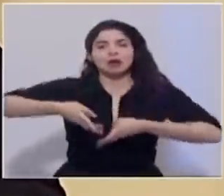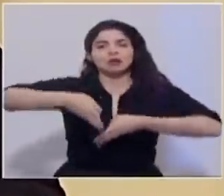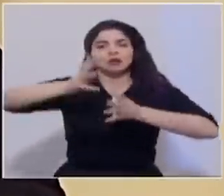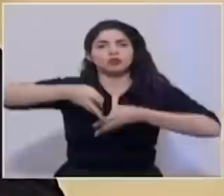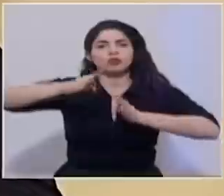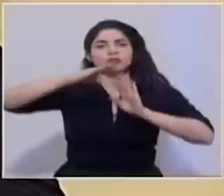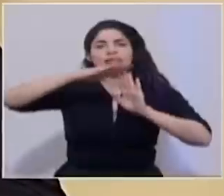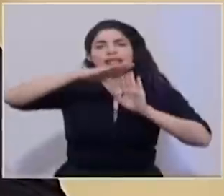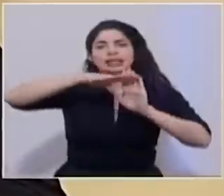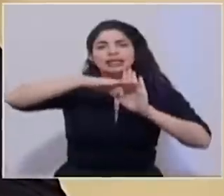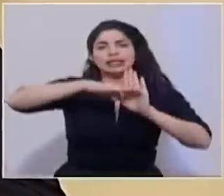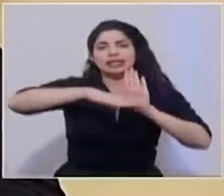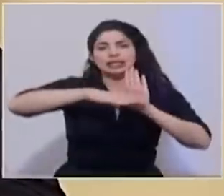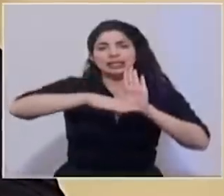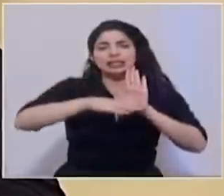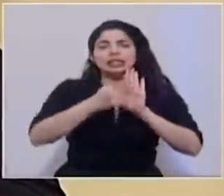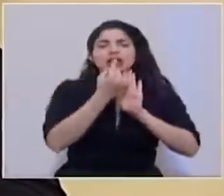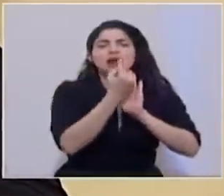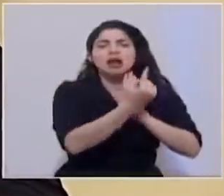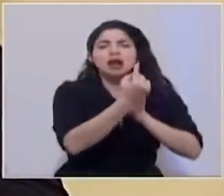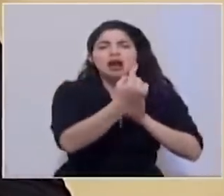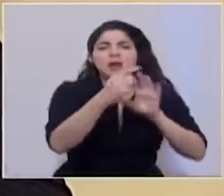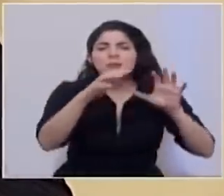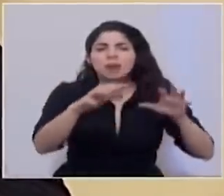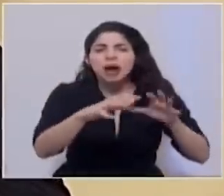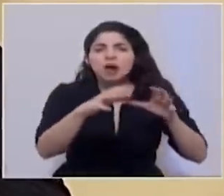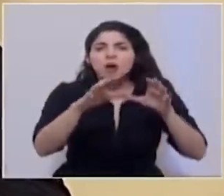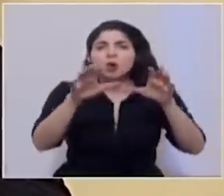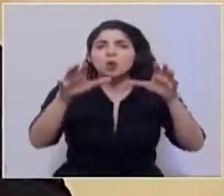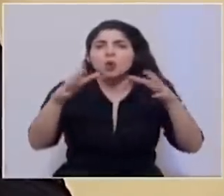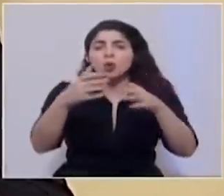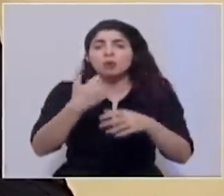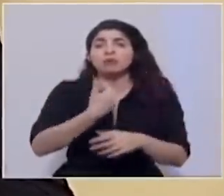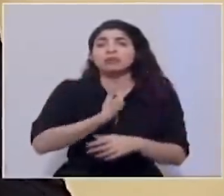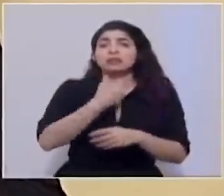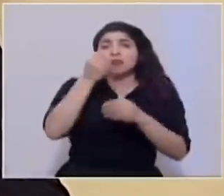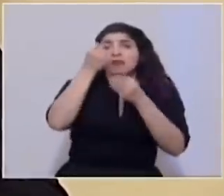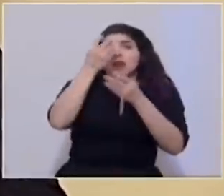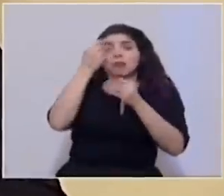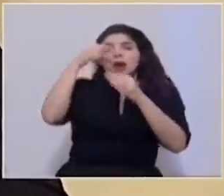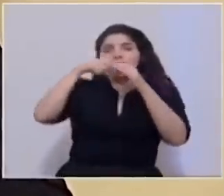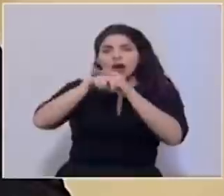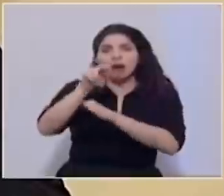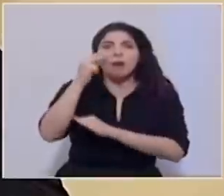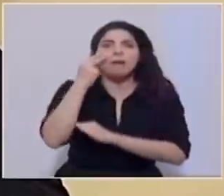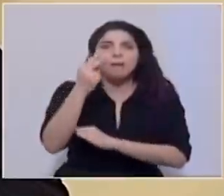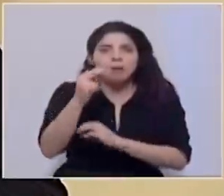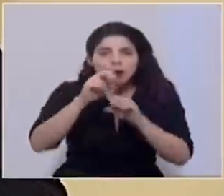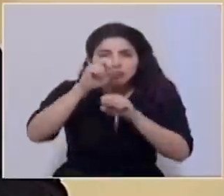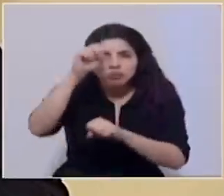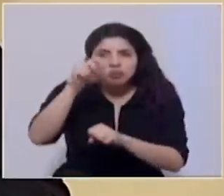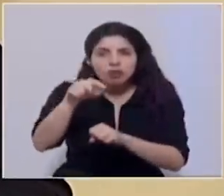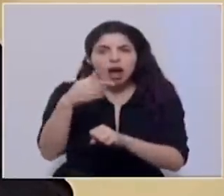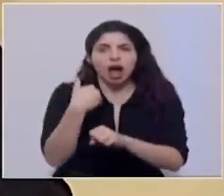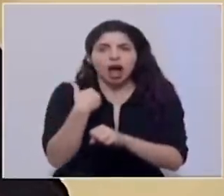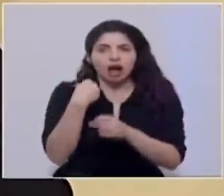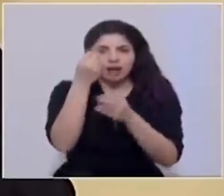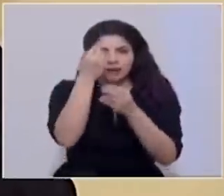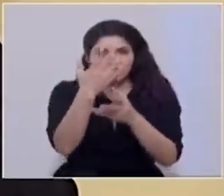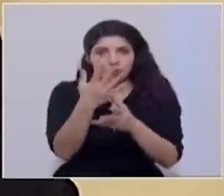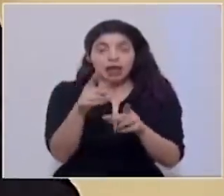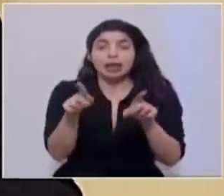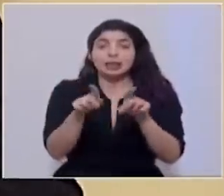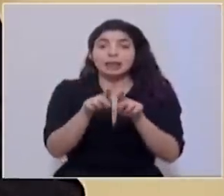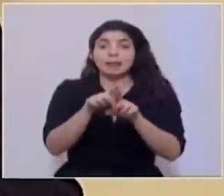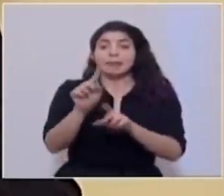con las medidas donde cada actividad, donde cada sector puede ver el detalle. Pero también en lo positivo es que a partir